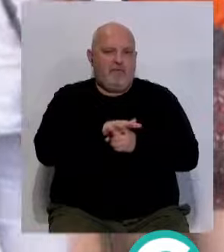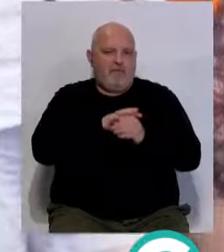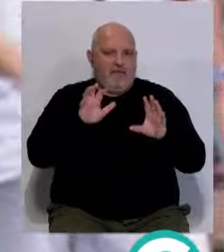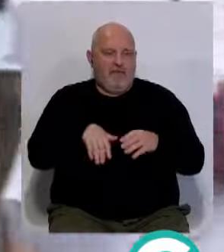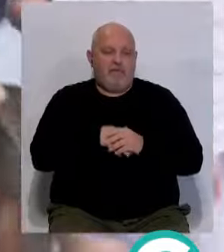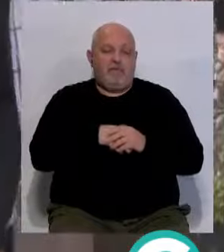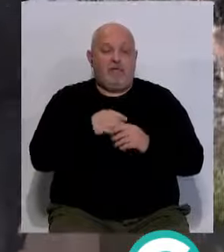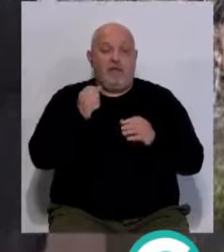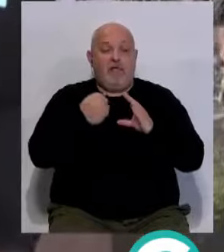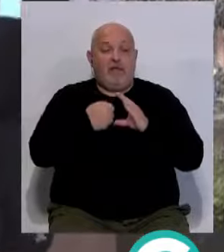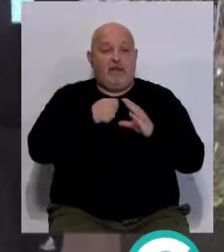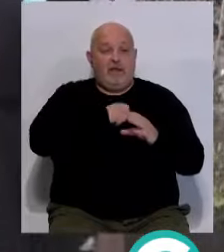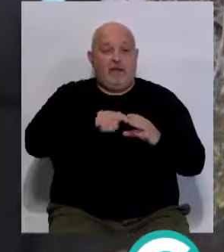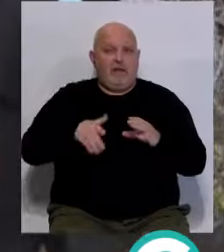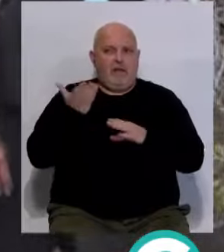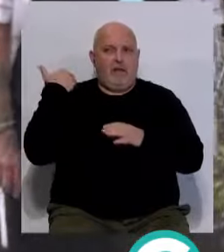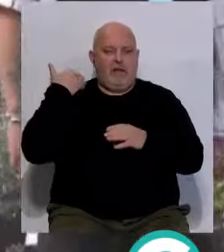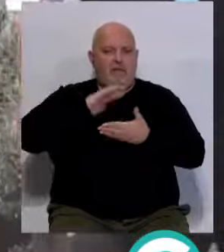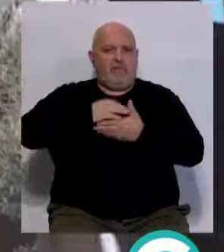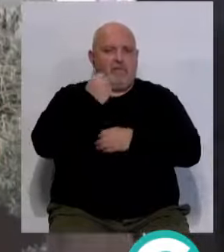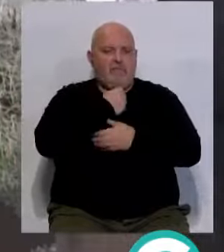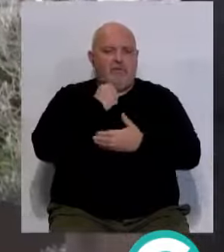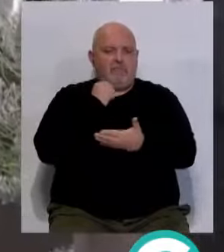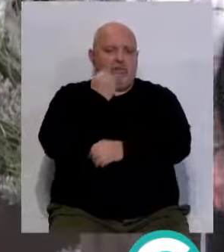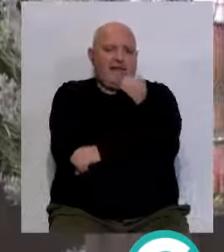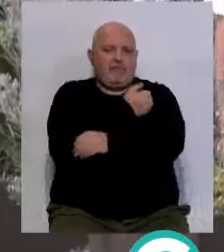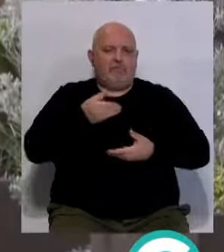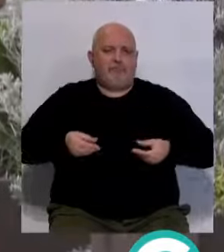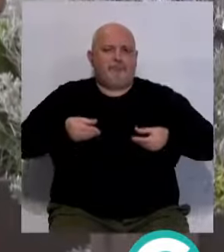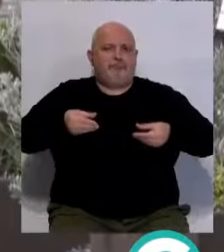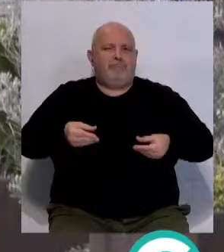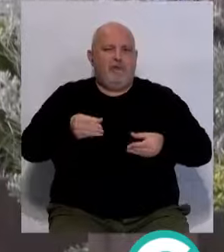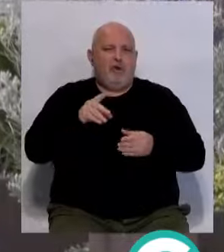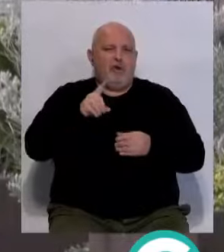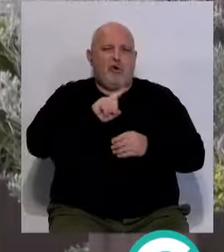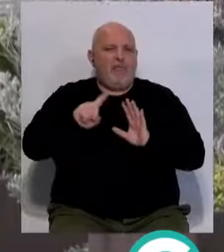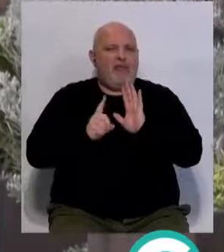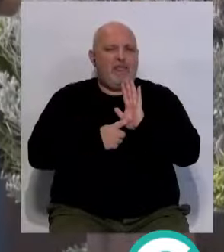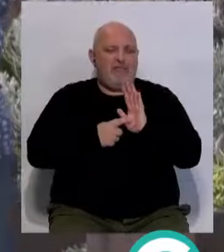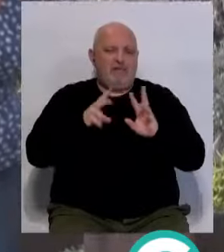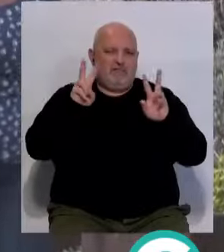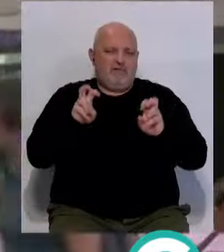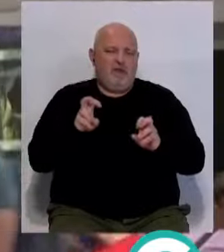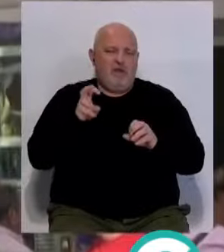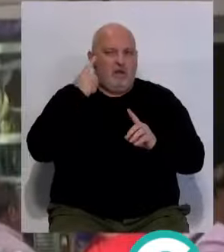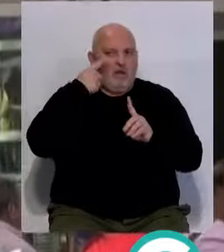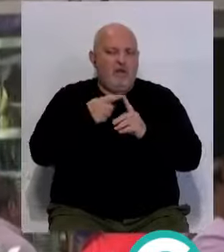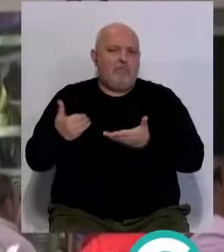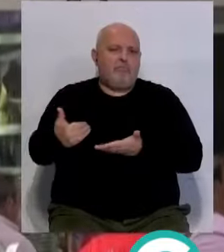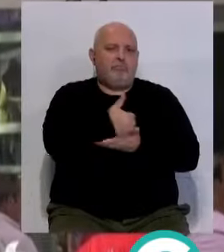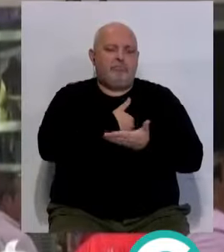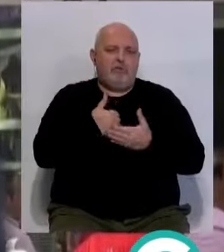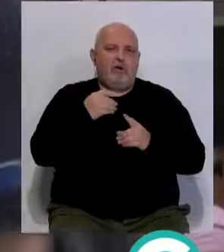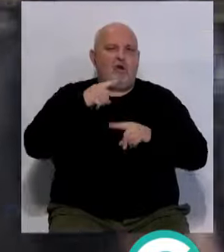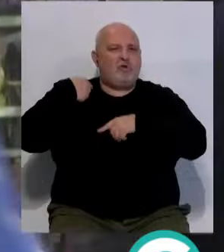de Cádiz. Adelante Andalucía registró a finales de diciembre en el Parlamento Andaluz una proposición de ley con este objetivo, asegurando que contribuiría a